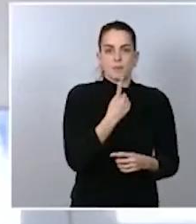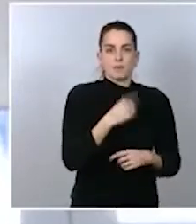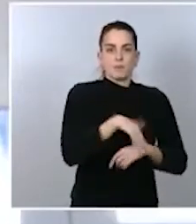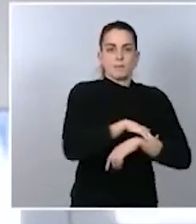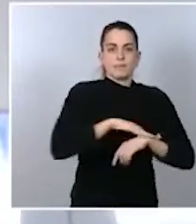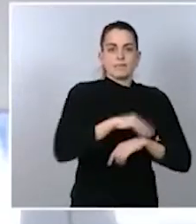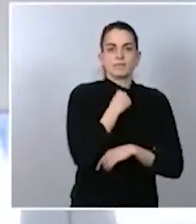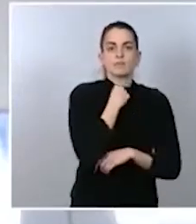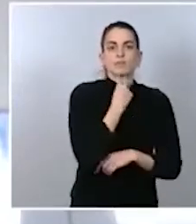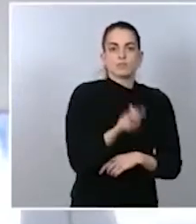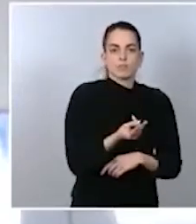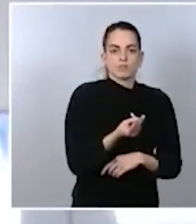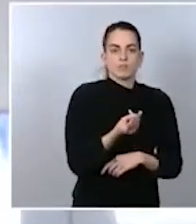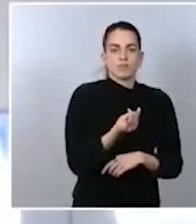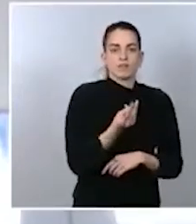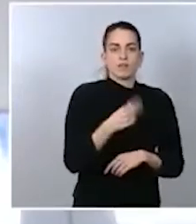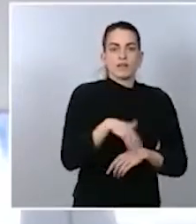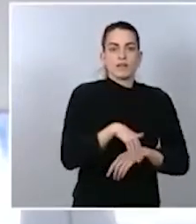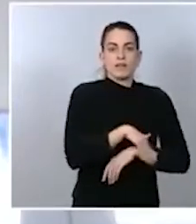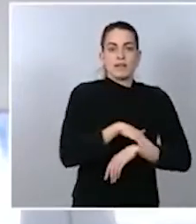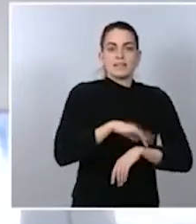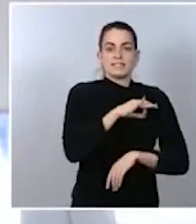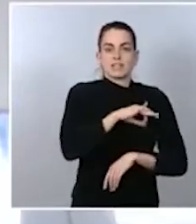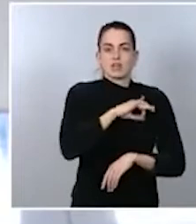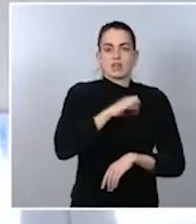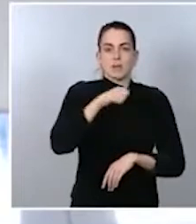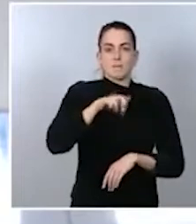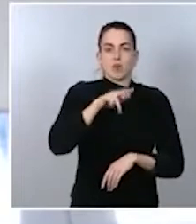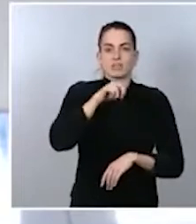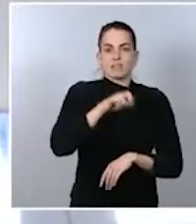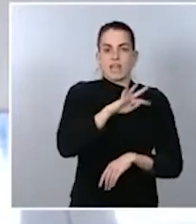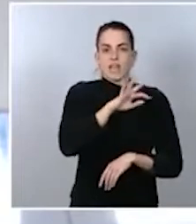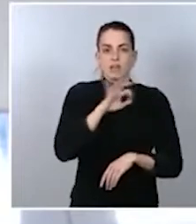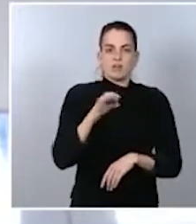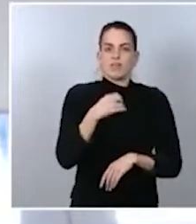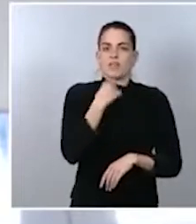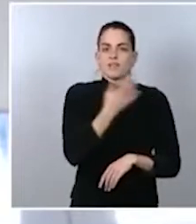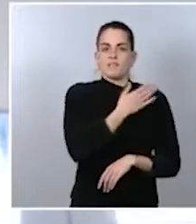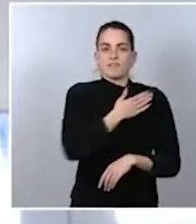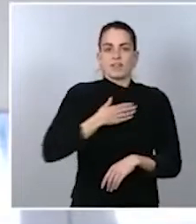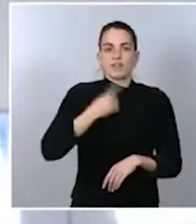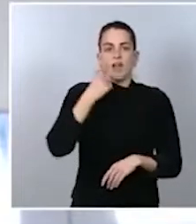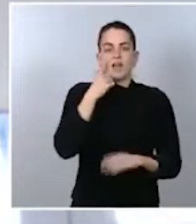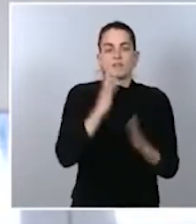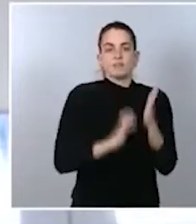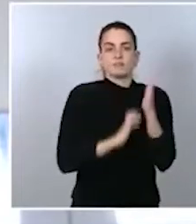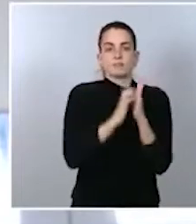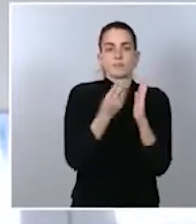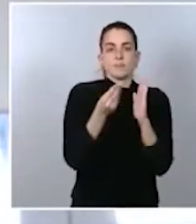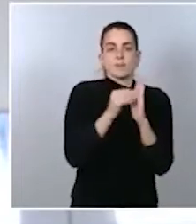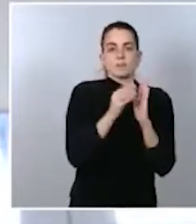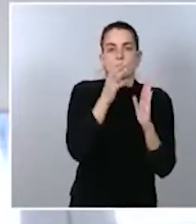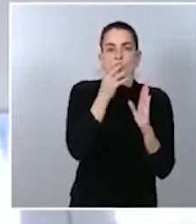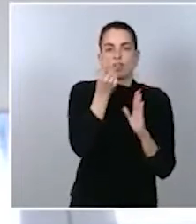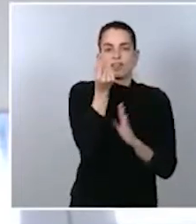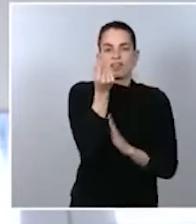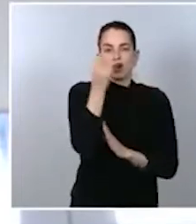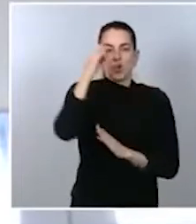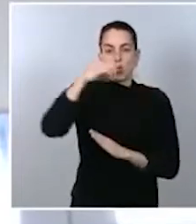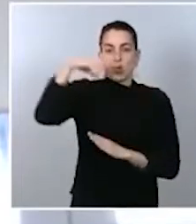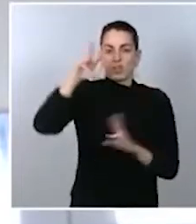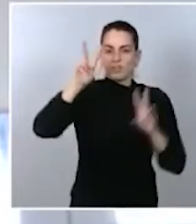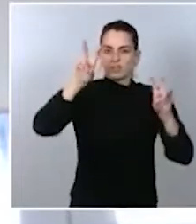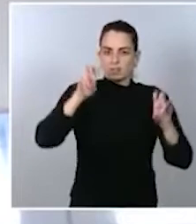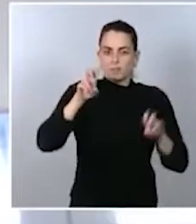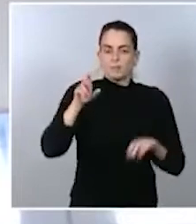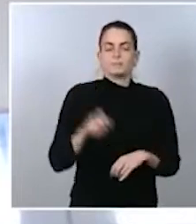a la señora Montero le quería preguntar, insistir en la pregunta de mis compañeros por la subida de la luz. Más allá de la cuestión coyuntural y